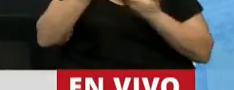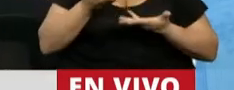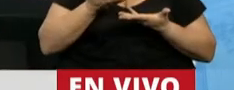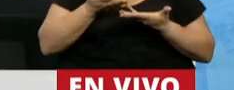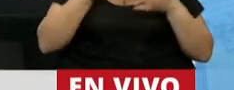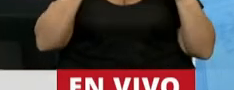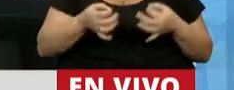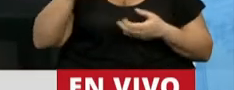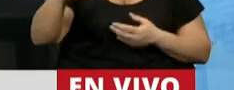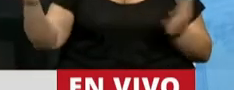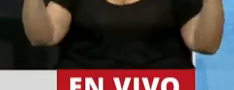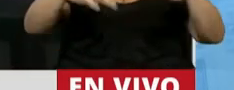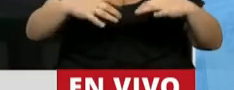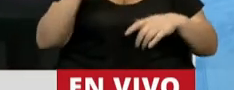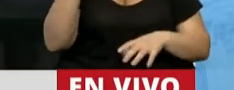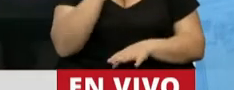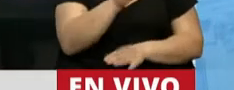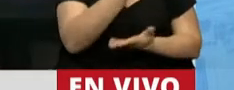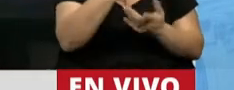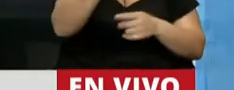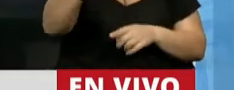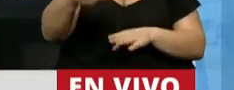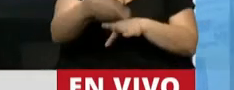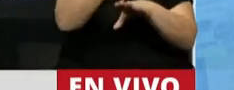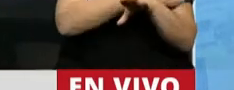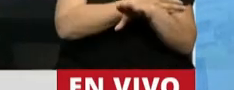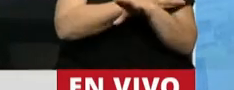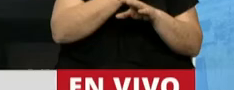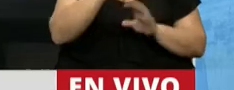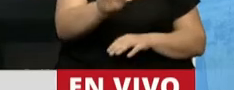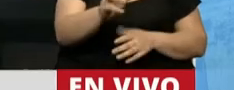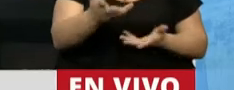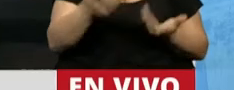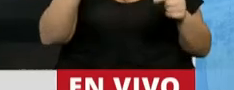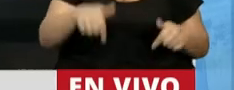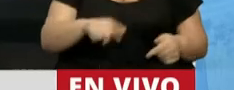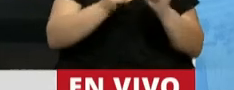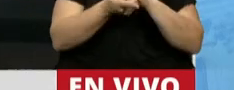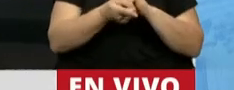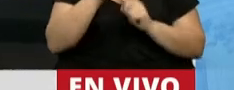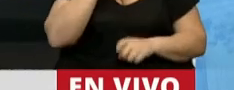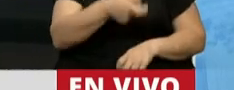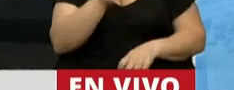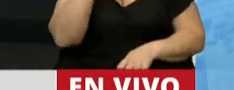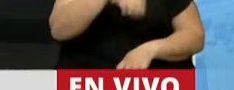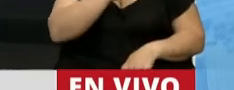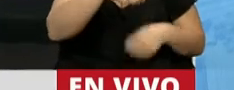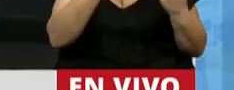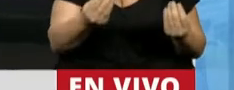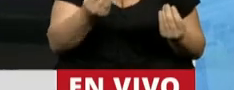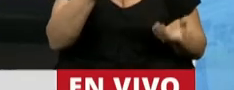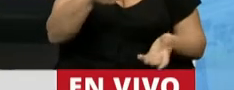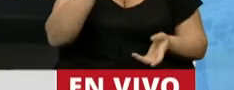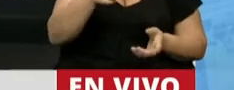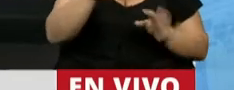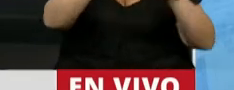Claro está, esa presencialidad debía solicitarse con siete días de antelación, algo que en este caso se ha vulnerado porque sin lugar